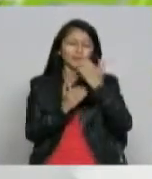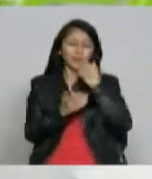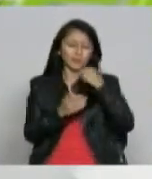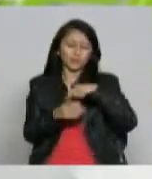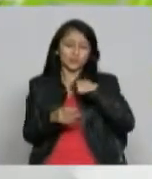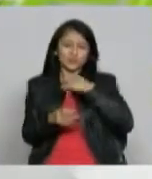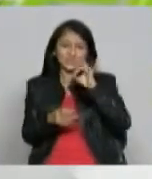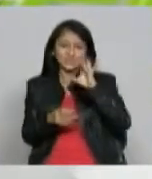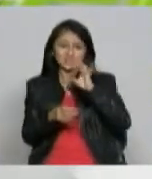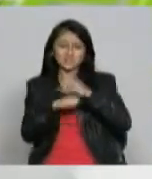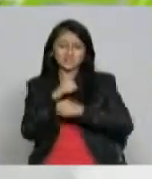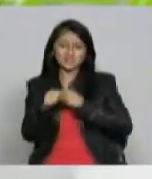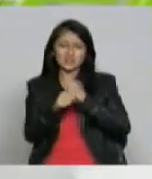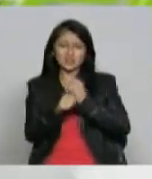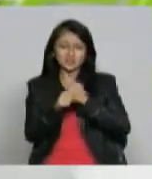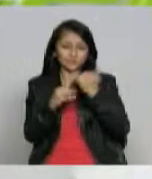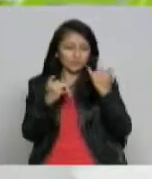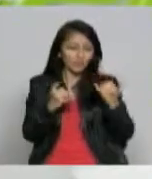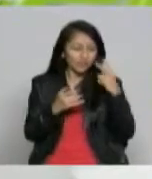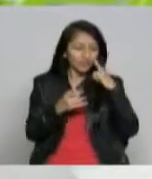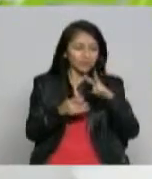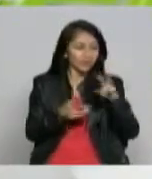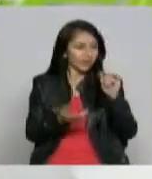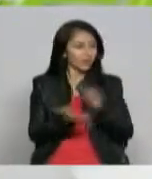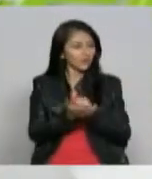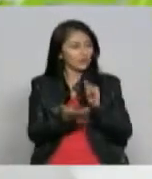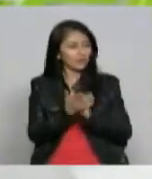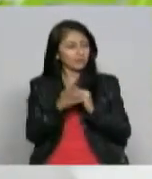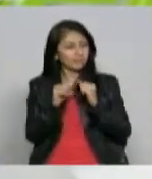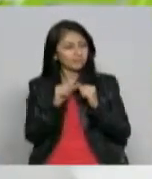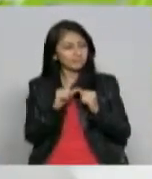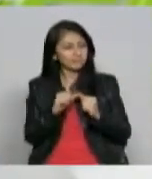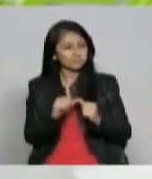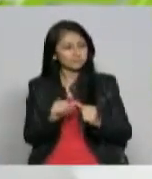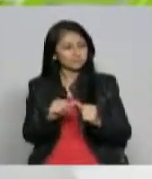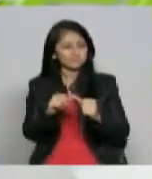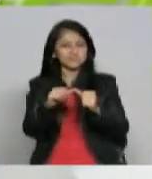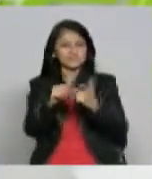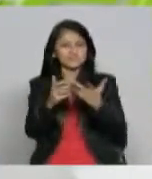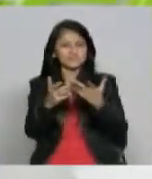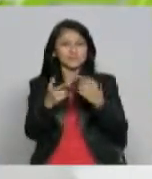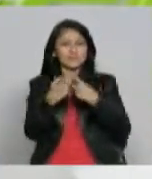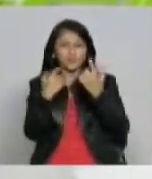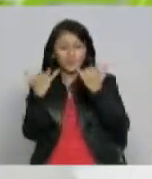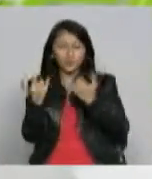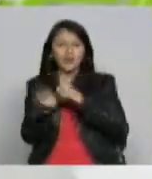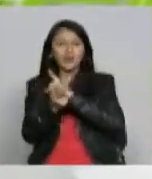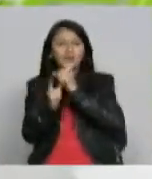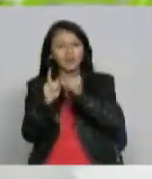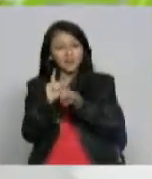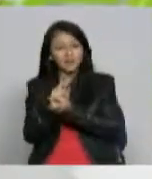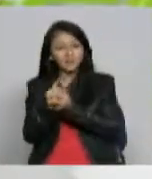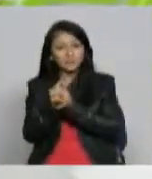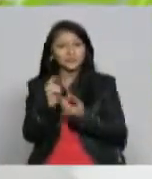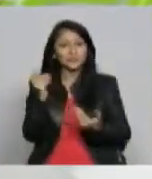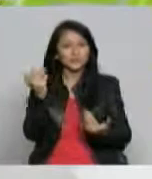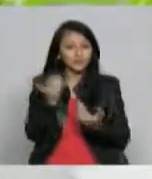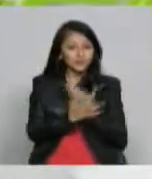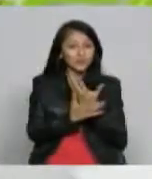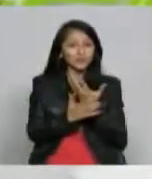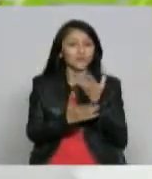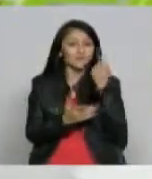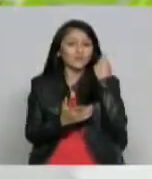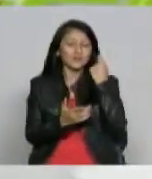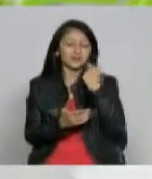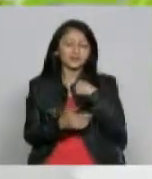15 años me di cuenta que siguen haciendo haciendo radio que siguen haciendo televisión y la innovación la renovación no está ocurriendo